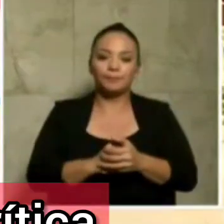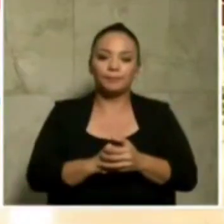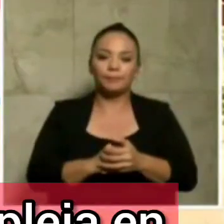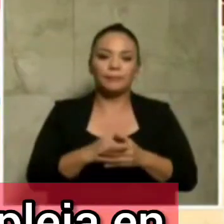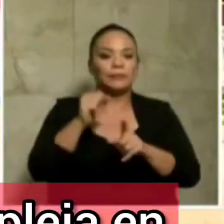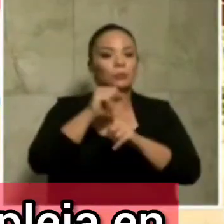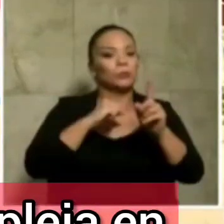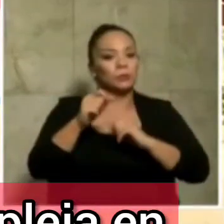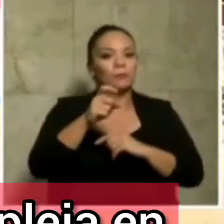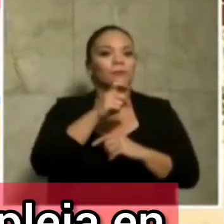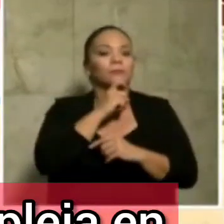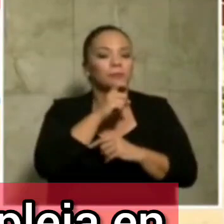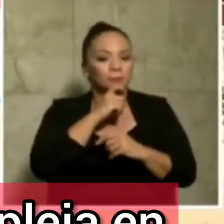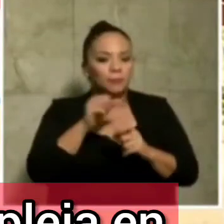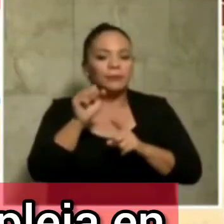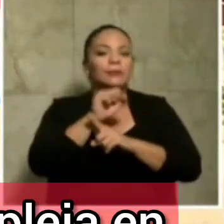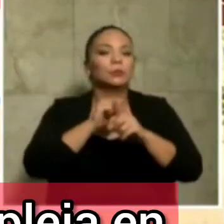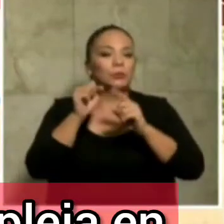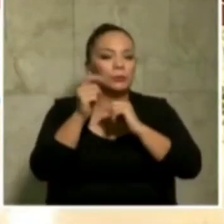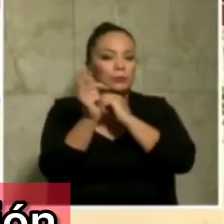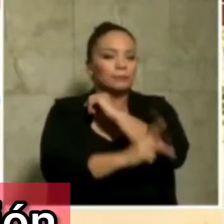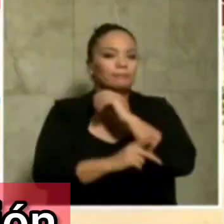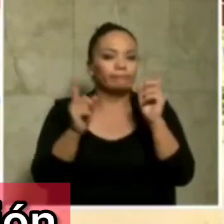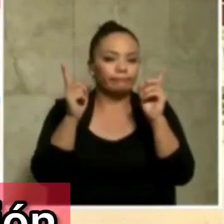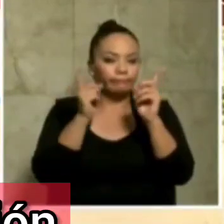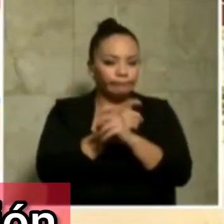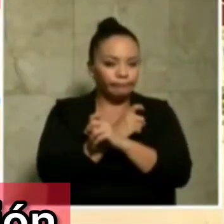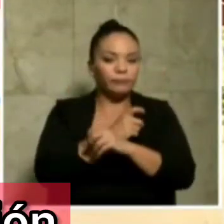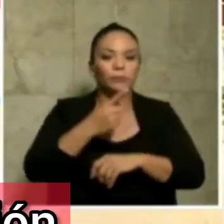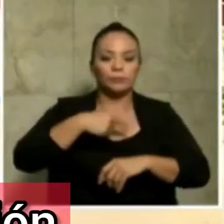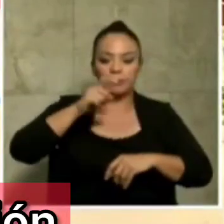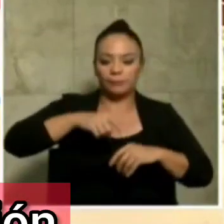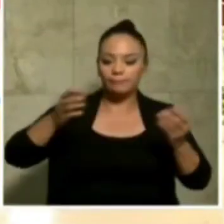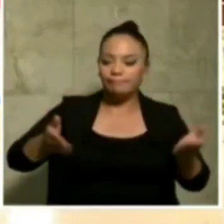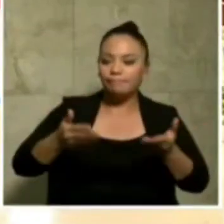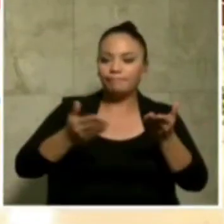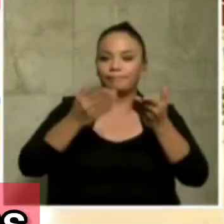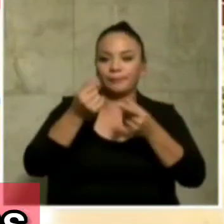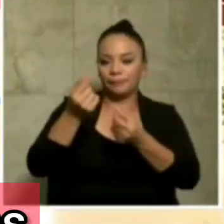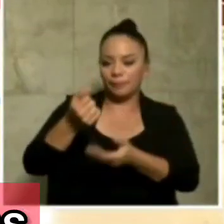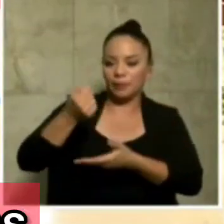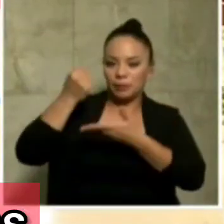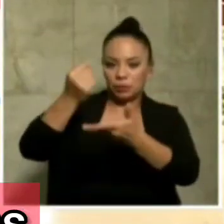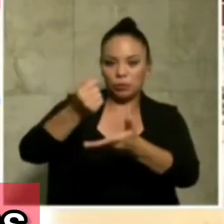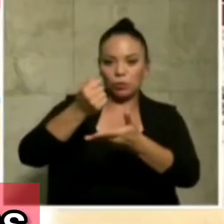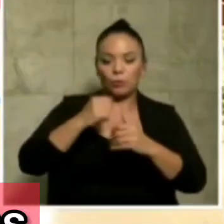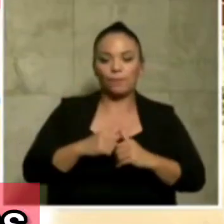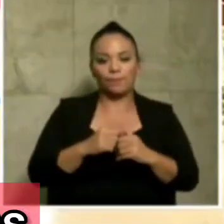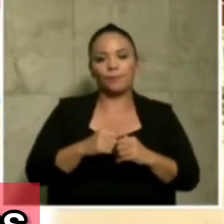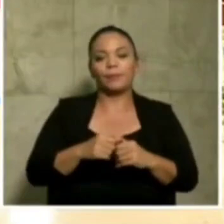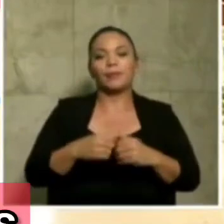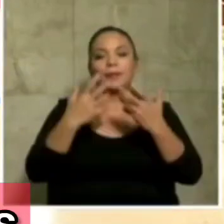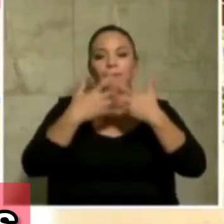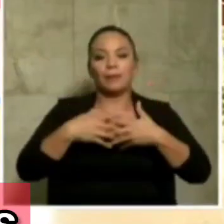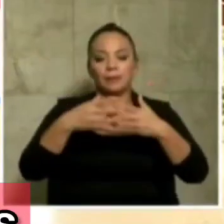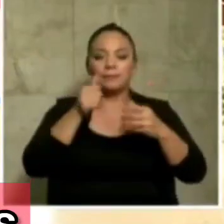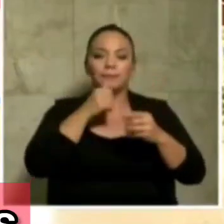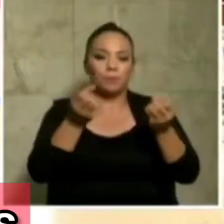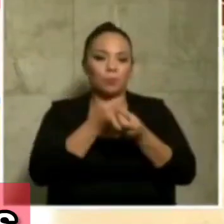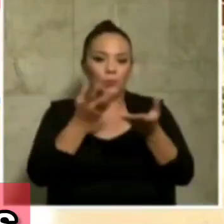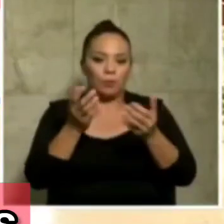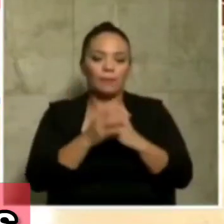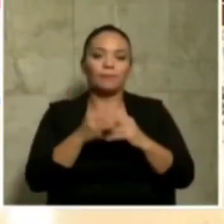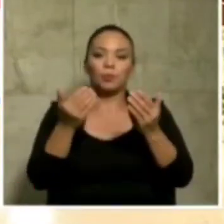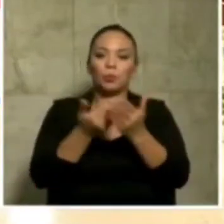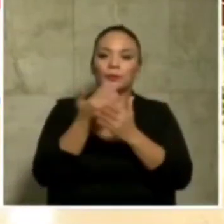crítica, que nos pone en una situación país compleja, en donde debemos promover la inversión, y sobre todo las empresas públicas y privadas, con